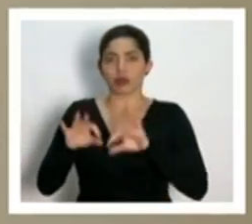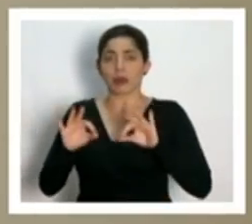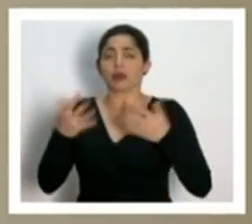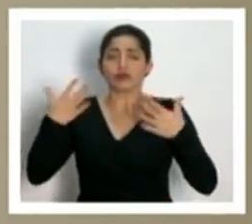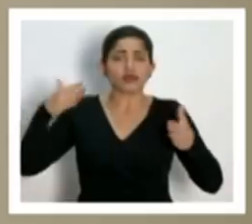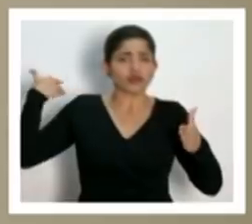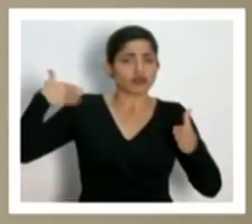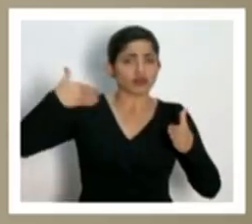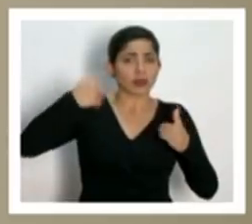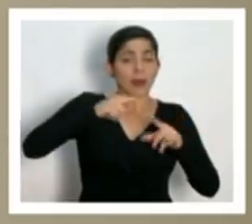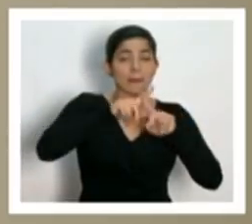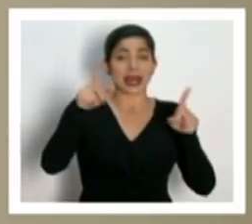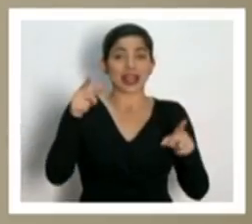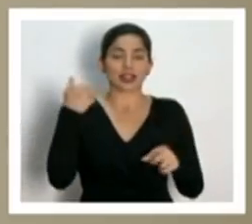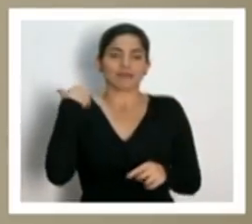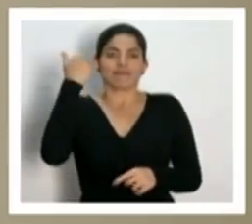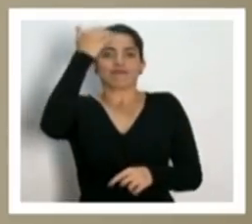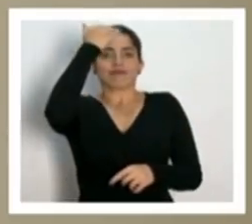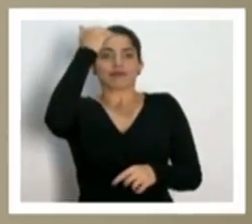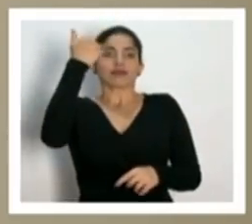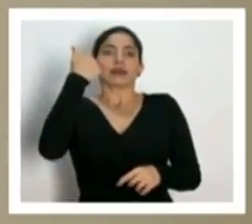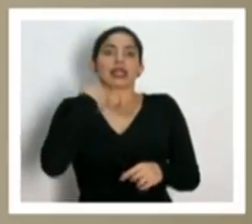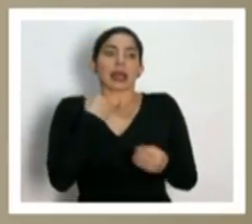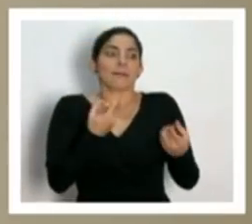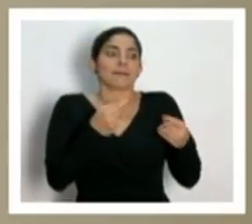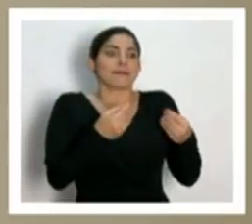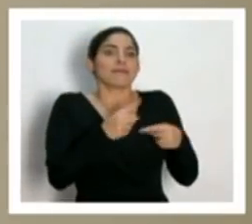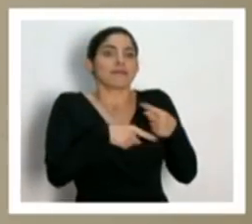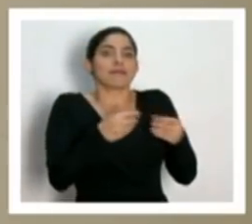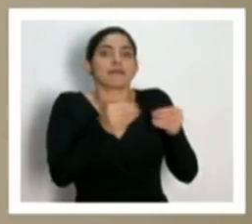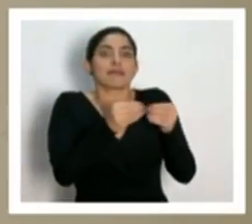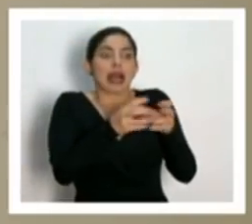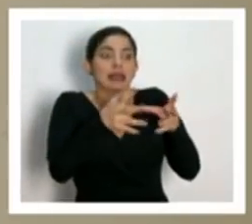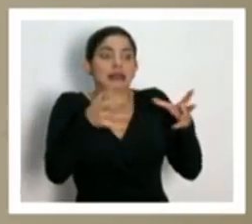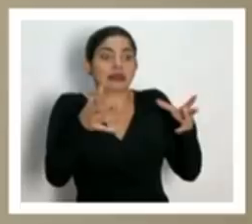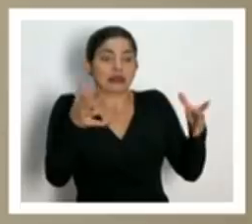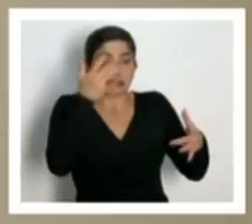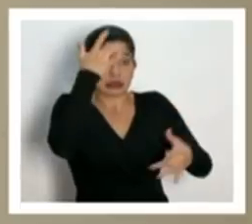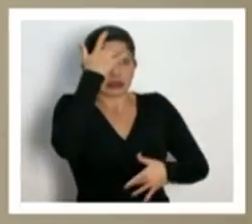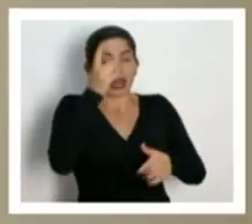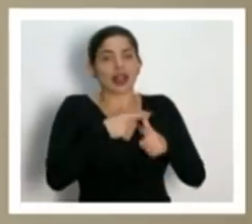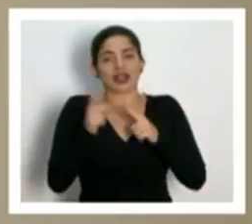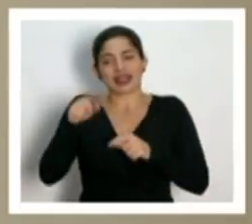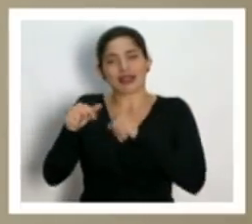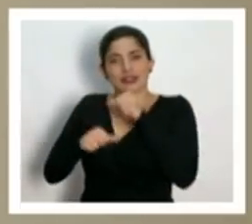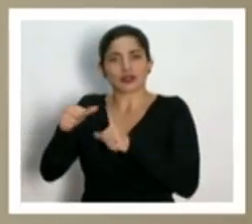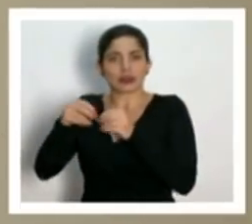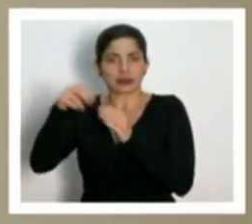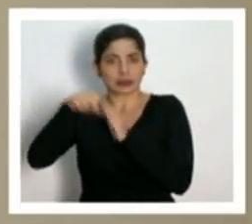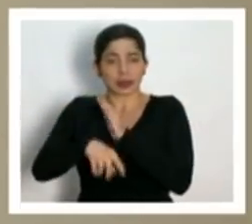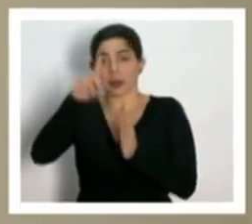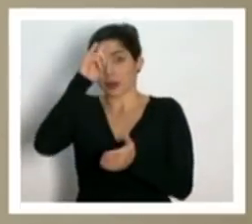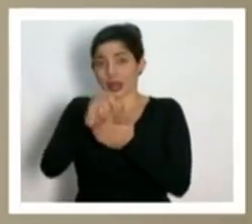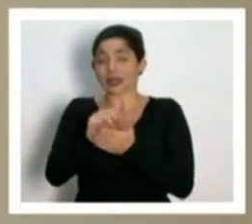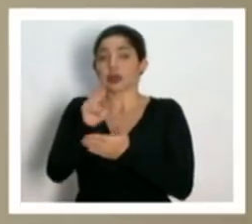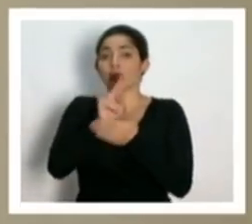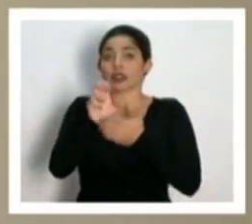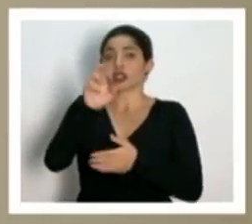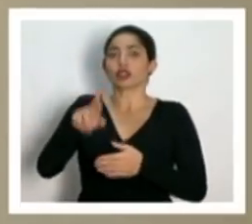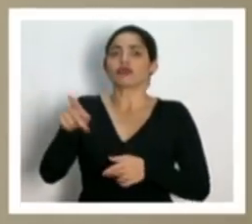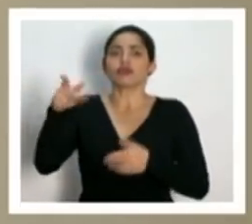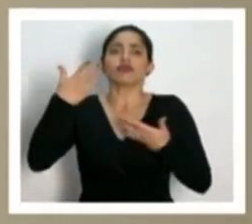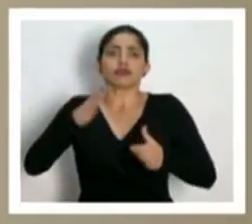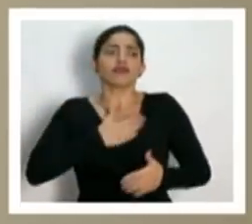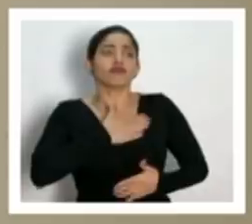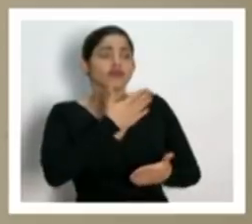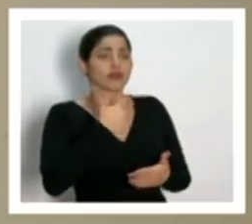manejando, pero en vista de que esto van a haber cada vez más casos necesitamos todavía hacer un esfuerzo más allá. En ese sentido, la UCR se ha ofrecido